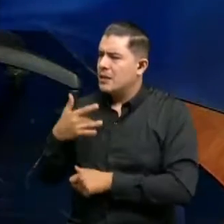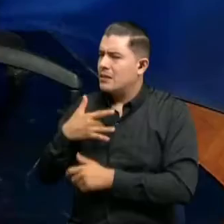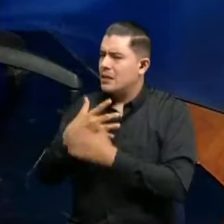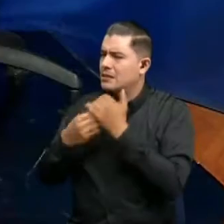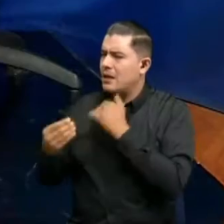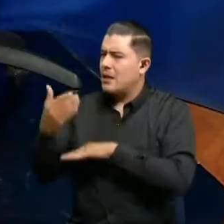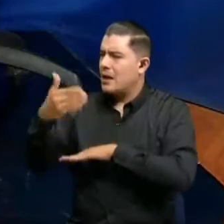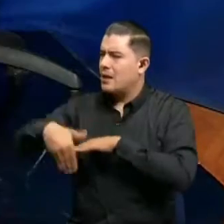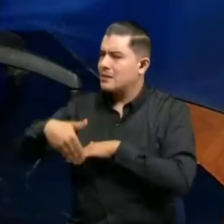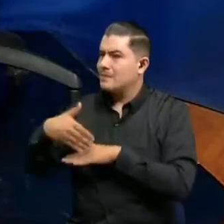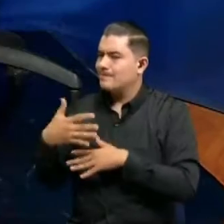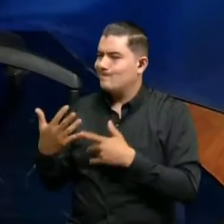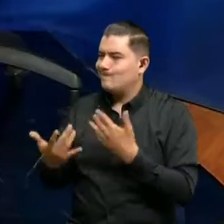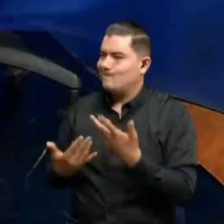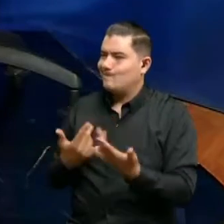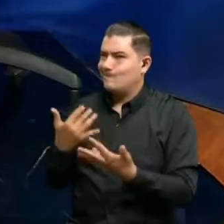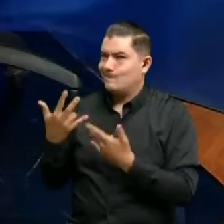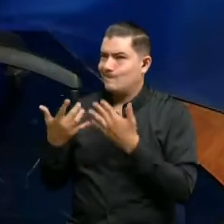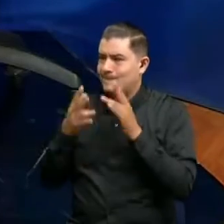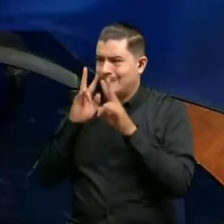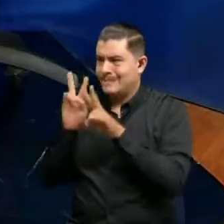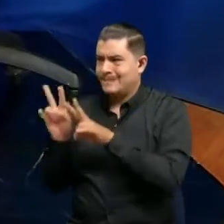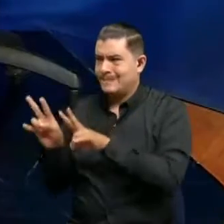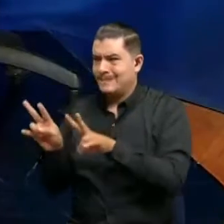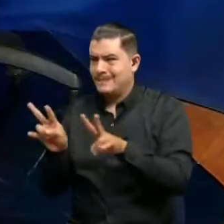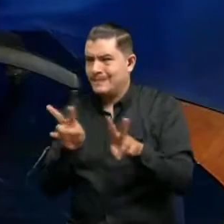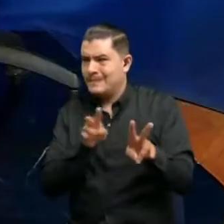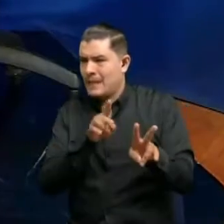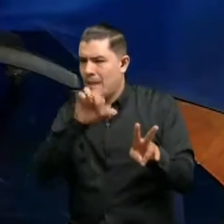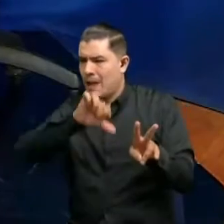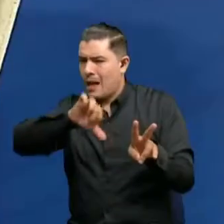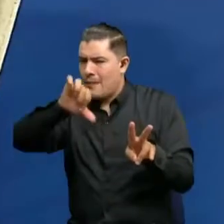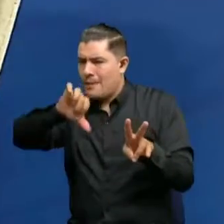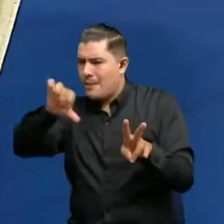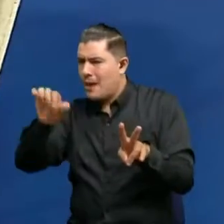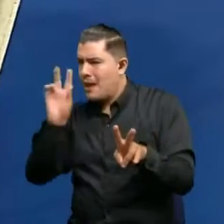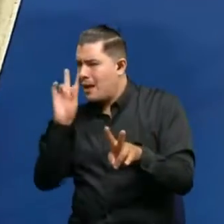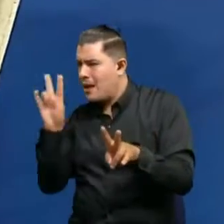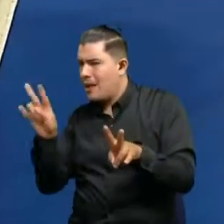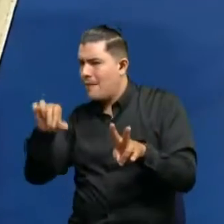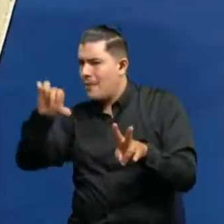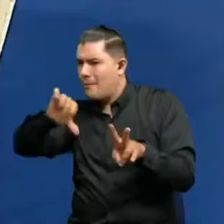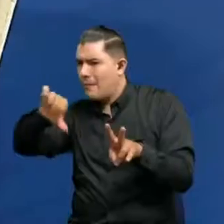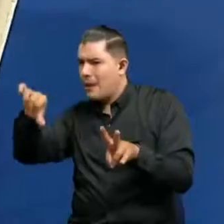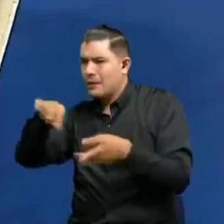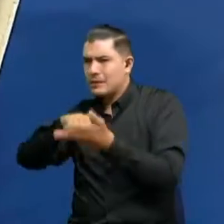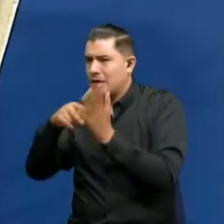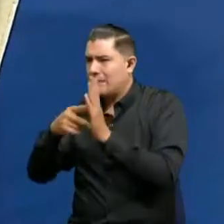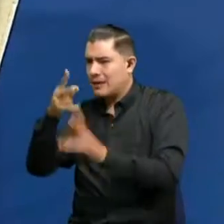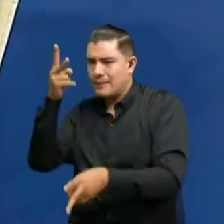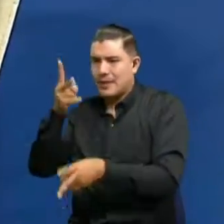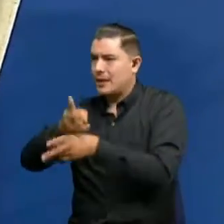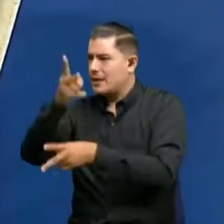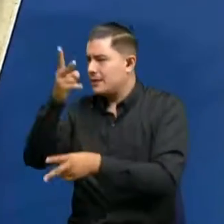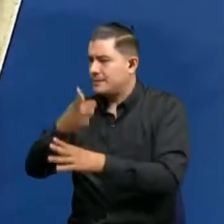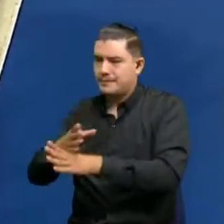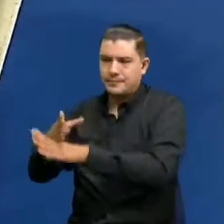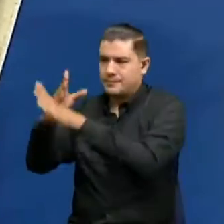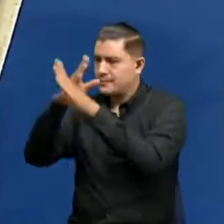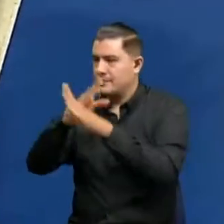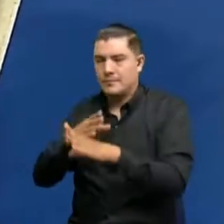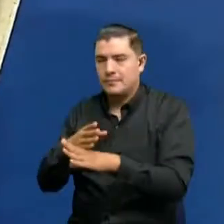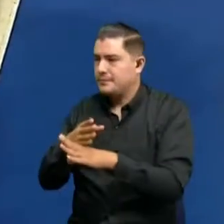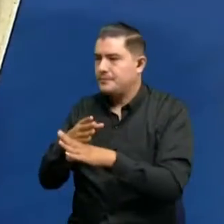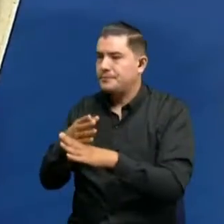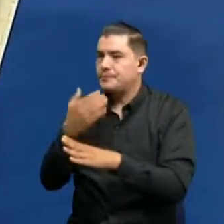que todo lo que pasa mal o lo que él ve mal es inseguridad. Es decir, el hecho de